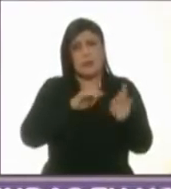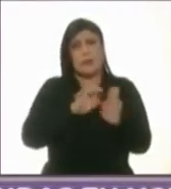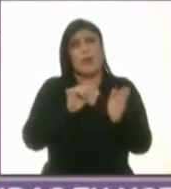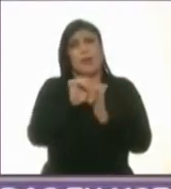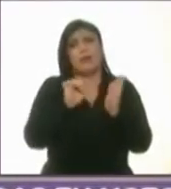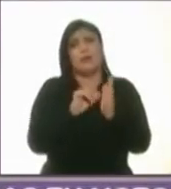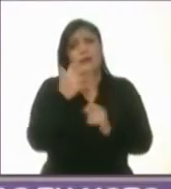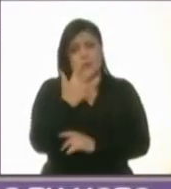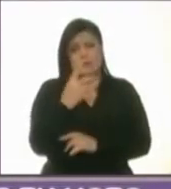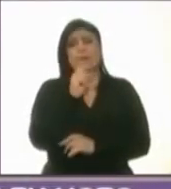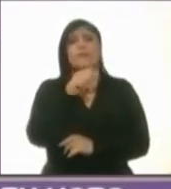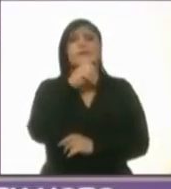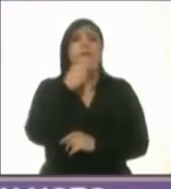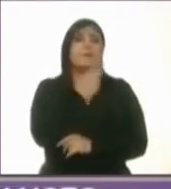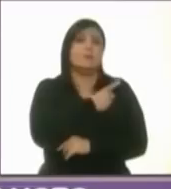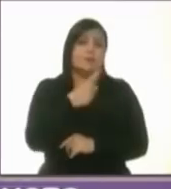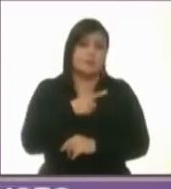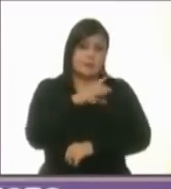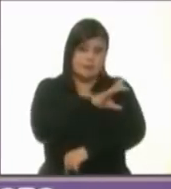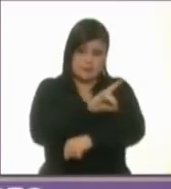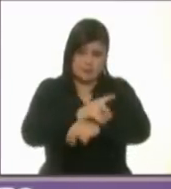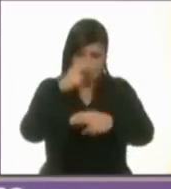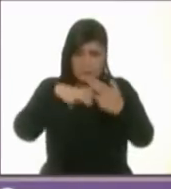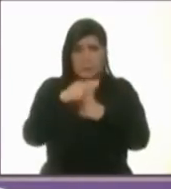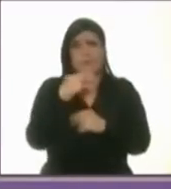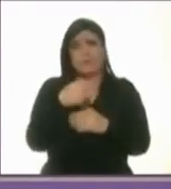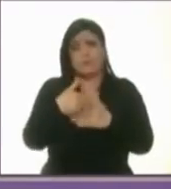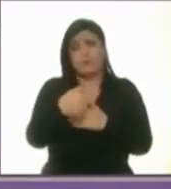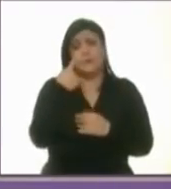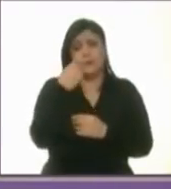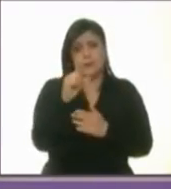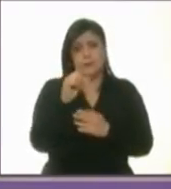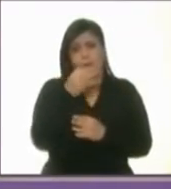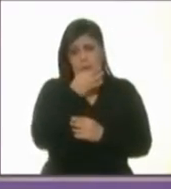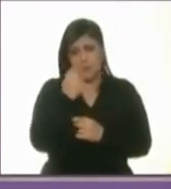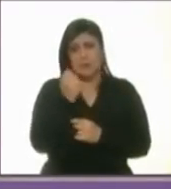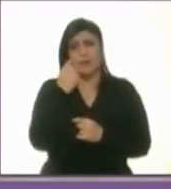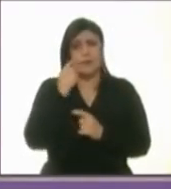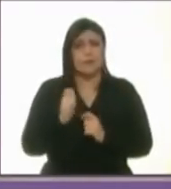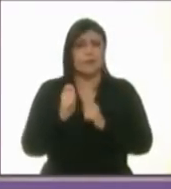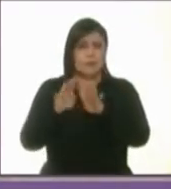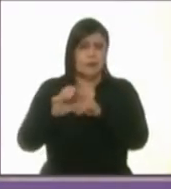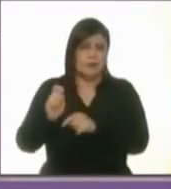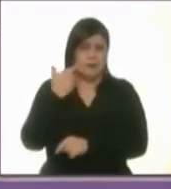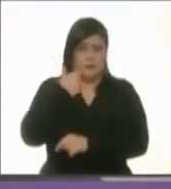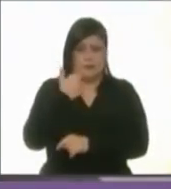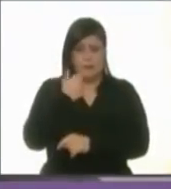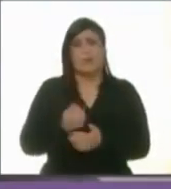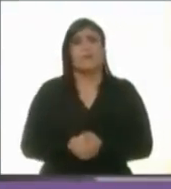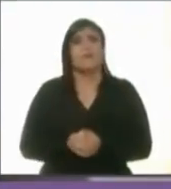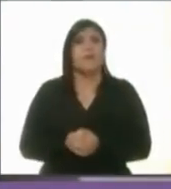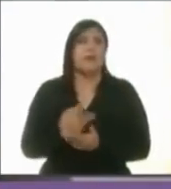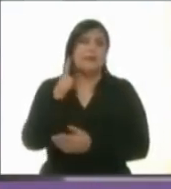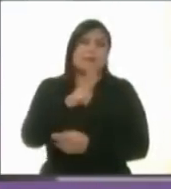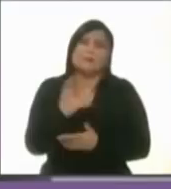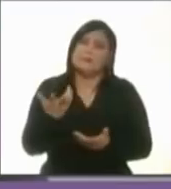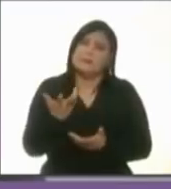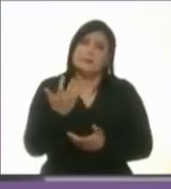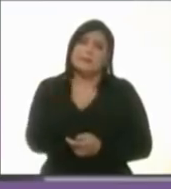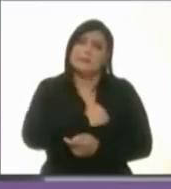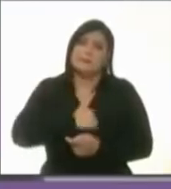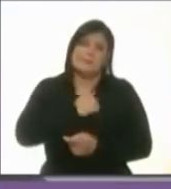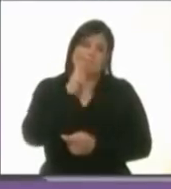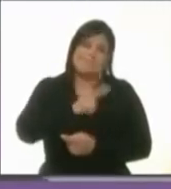hablemos de transparencia a lo largo de los siguientes minutos. Marco Rascón pidió el uso de la voz. Son malas noticias para la cultura.